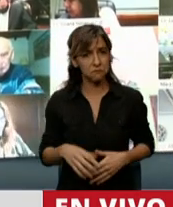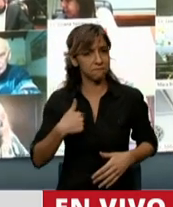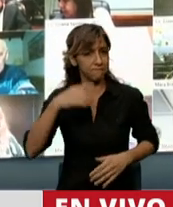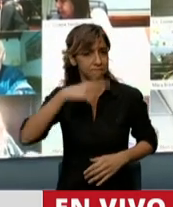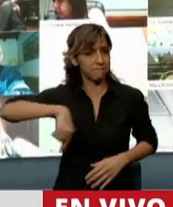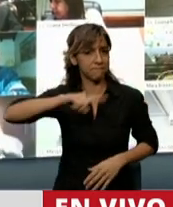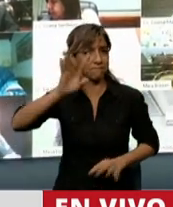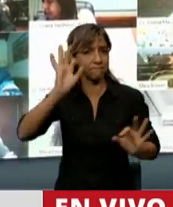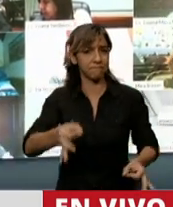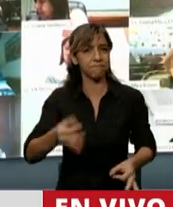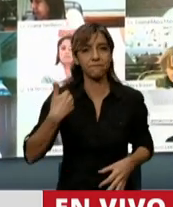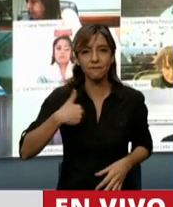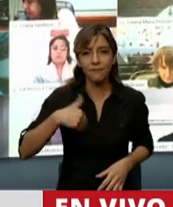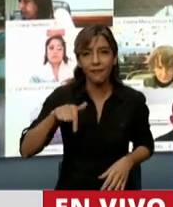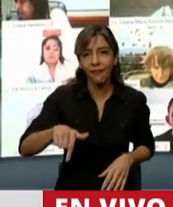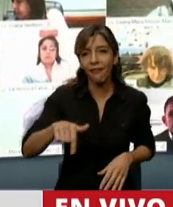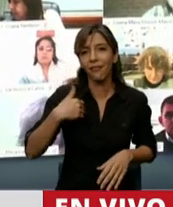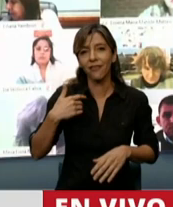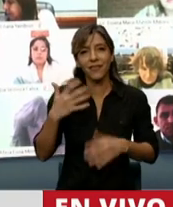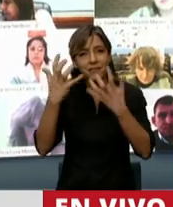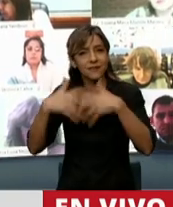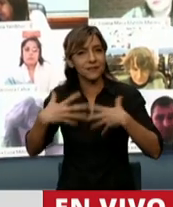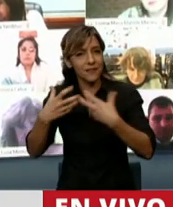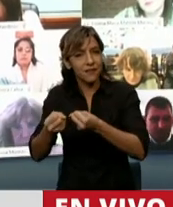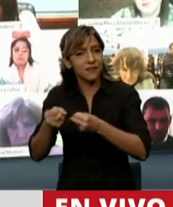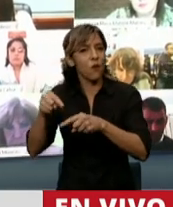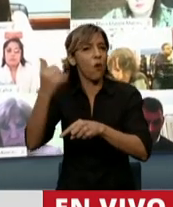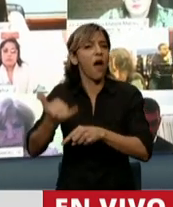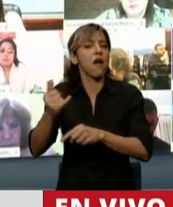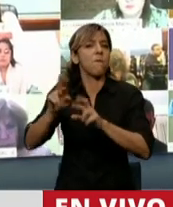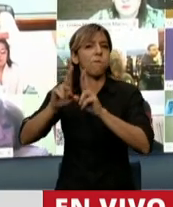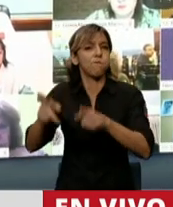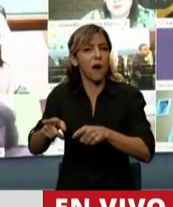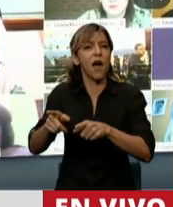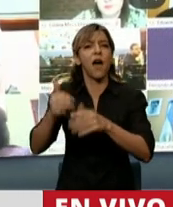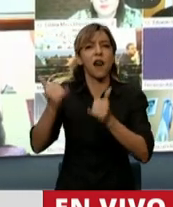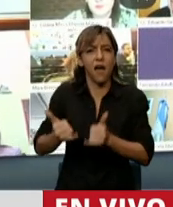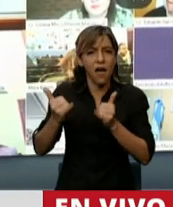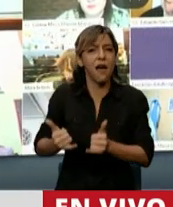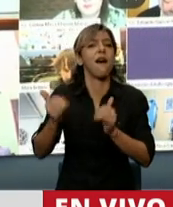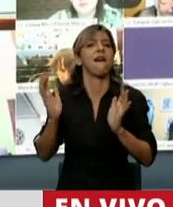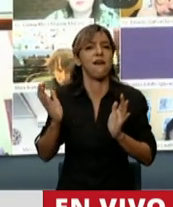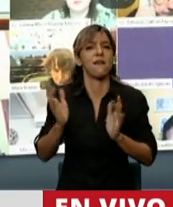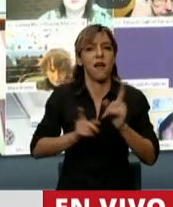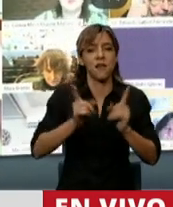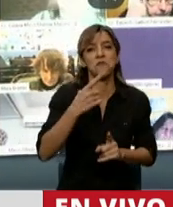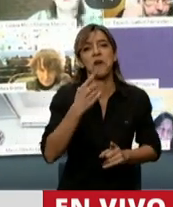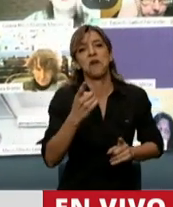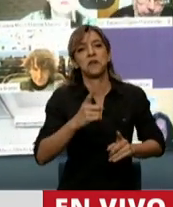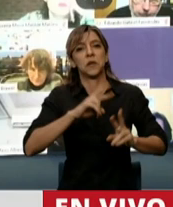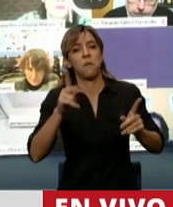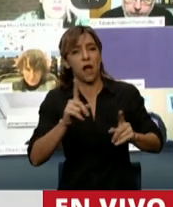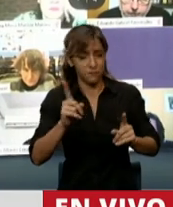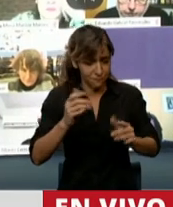Argentina, en función del plan llevado a cabo, con esto que no hay plan, a ella hay un plan que la pone a la